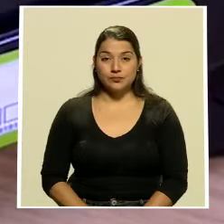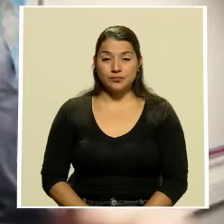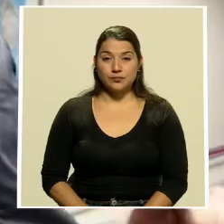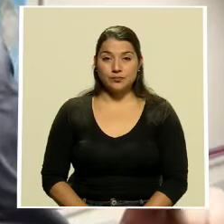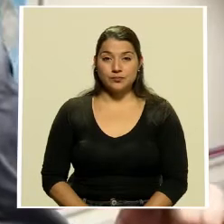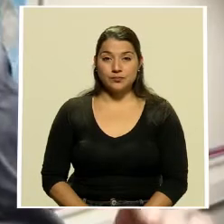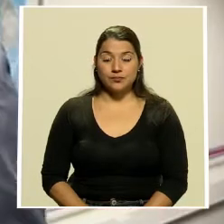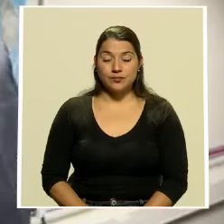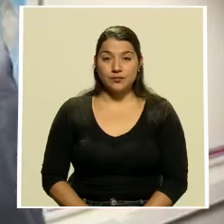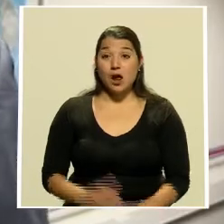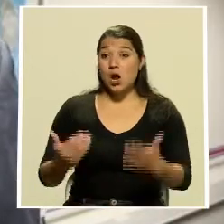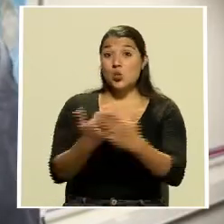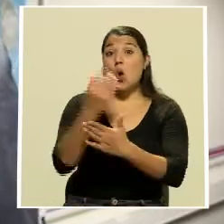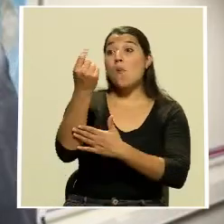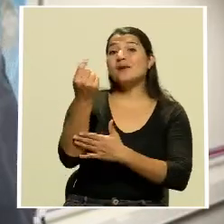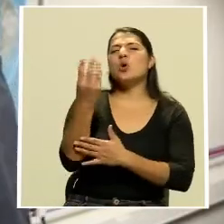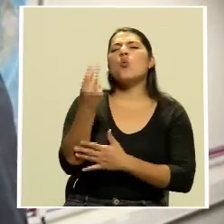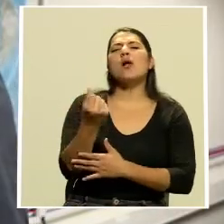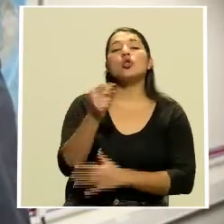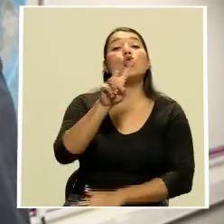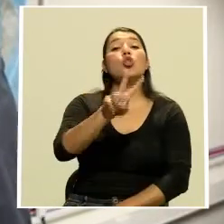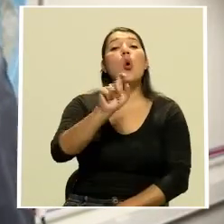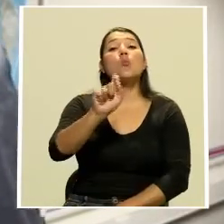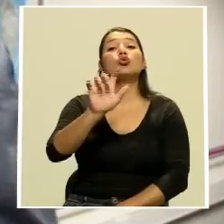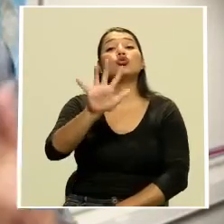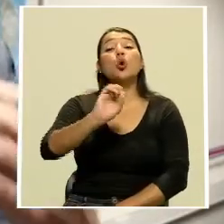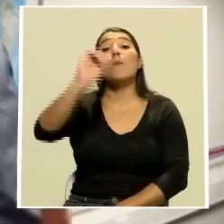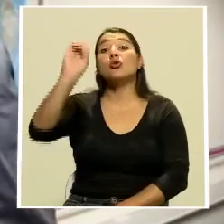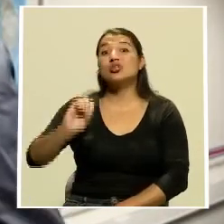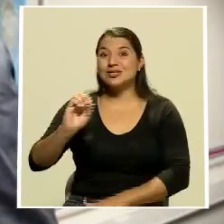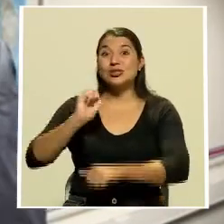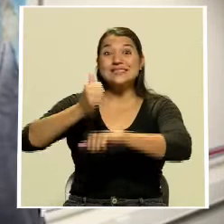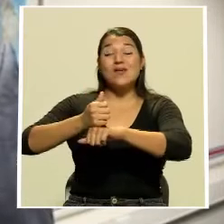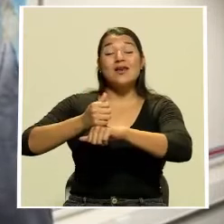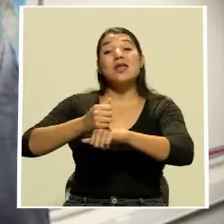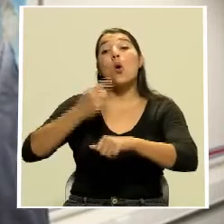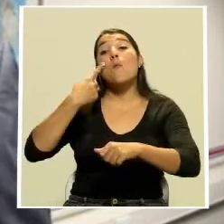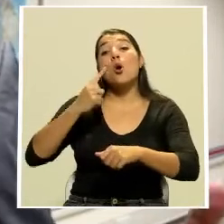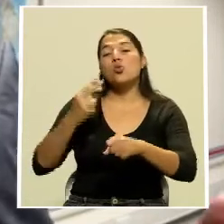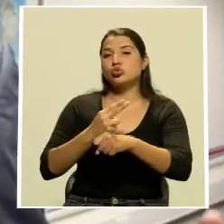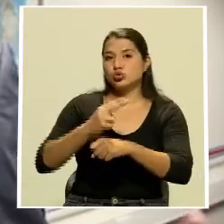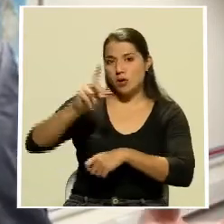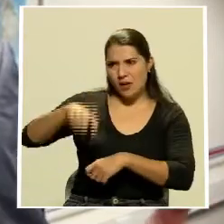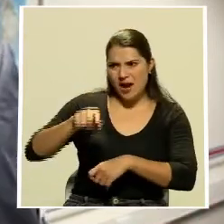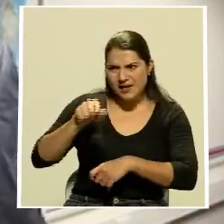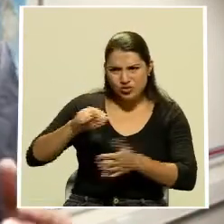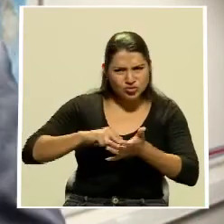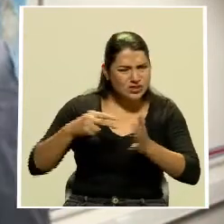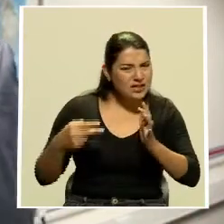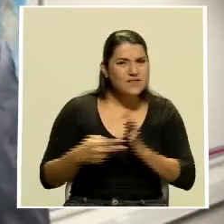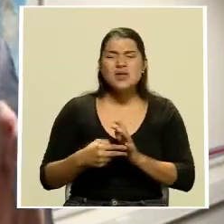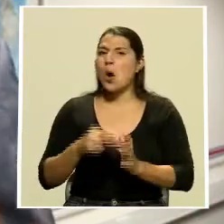nueva tarifa va a ser del 2,5% una disminución muy grande para el 80%